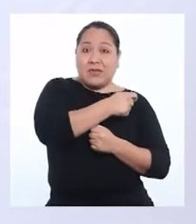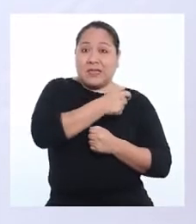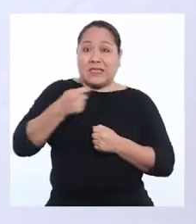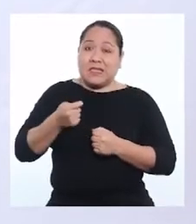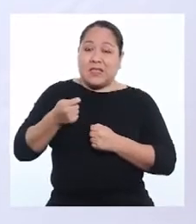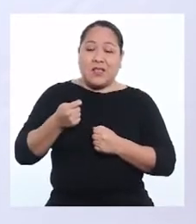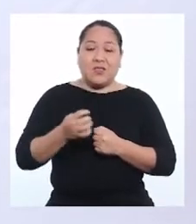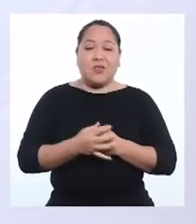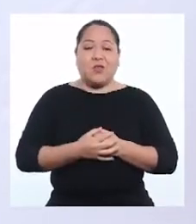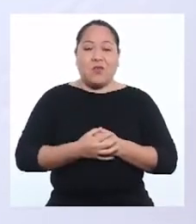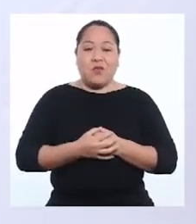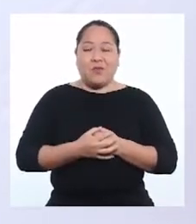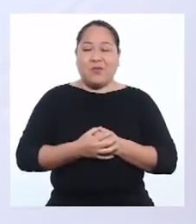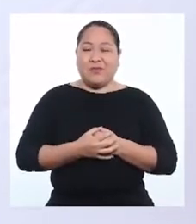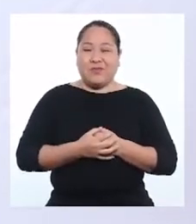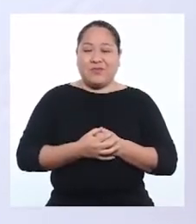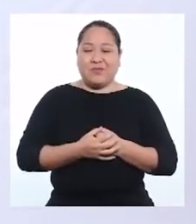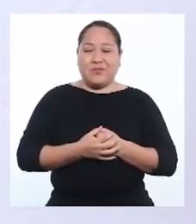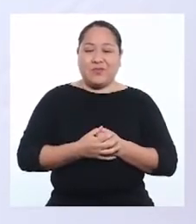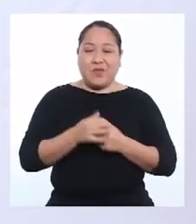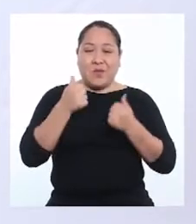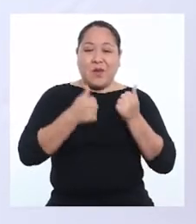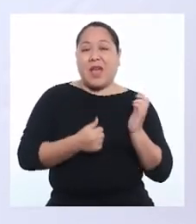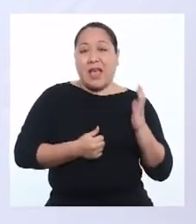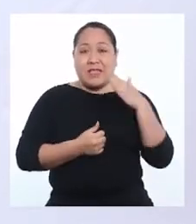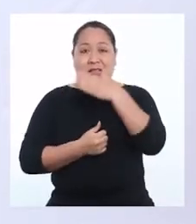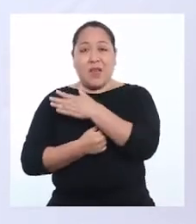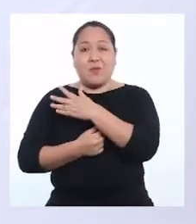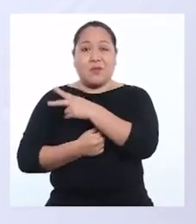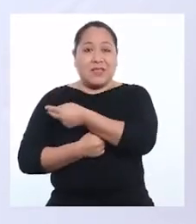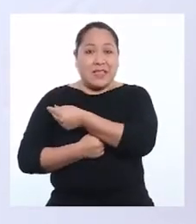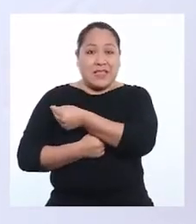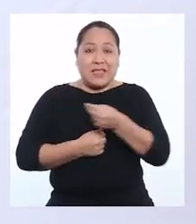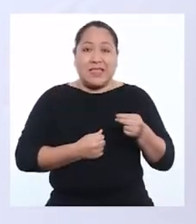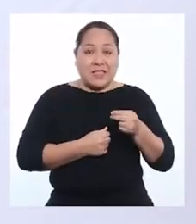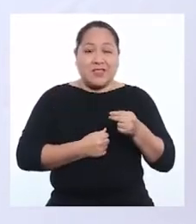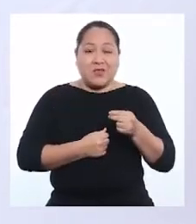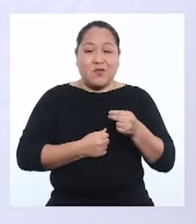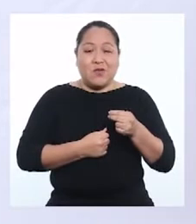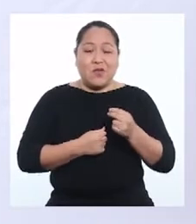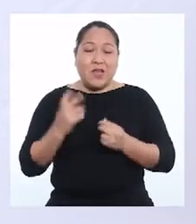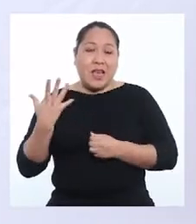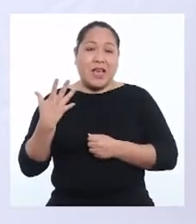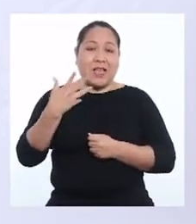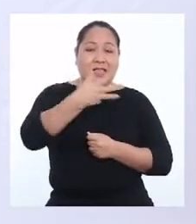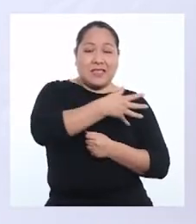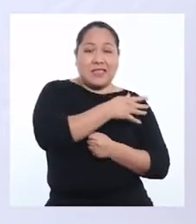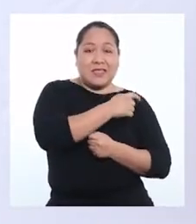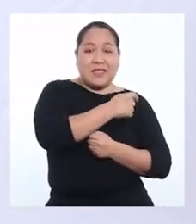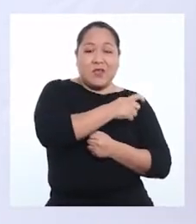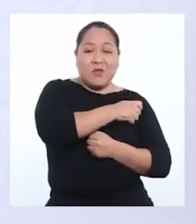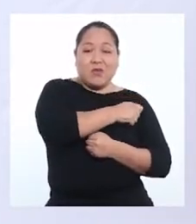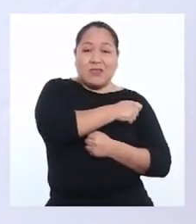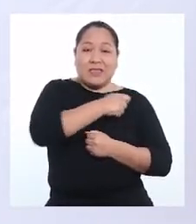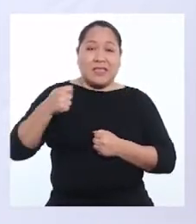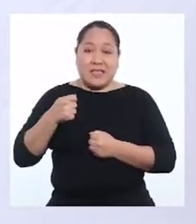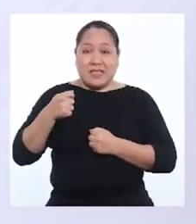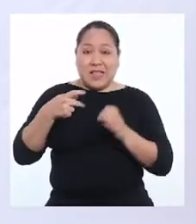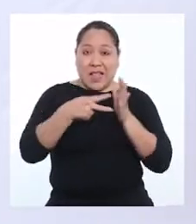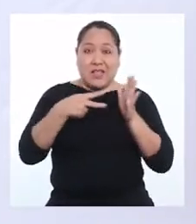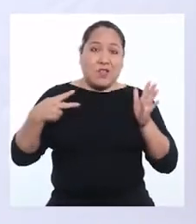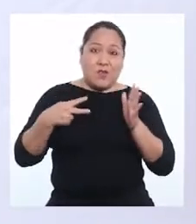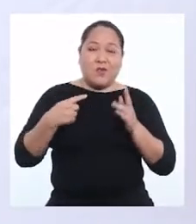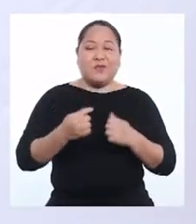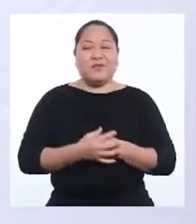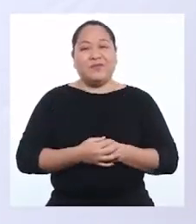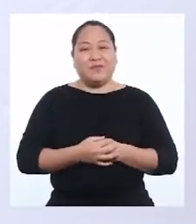Estiramos y desenchufamos. Eso. Estiramos. Desenchufo. Estiramos